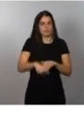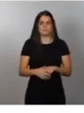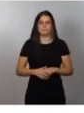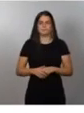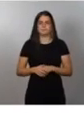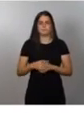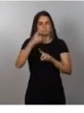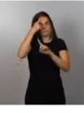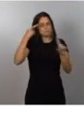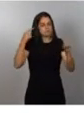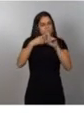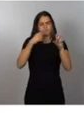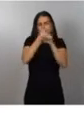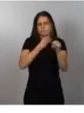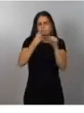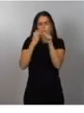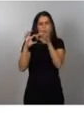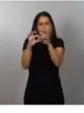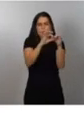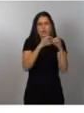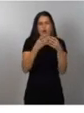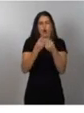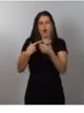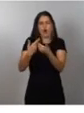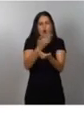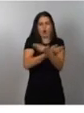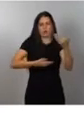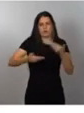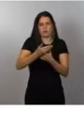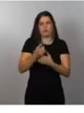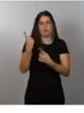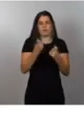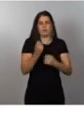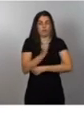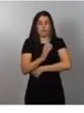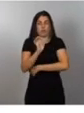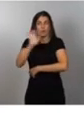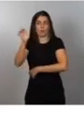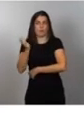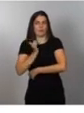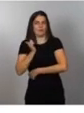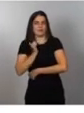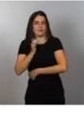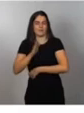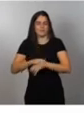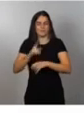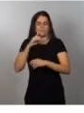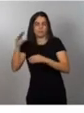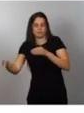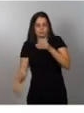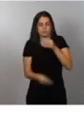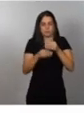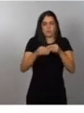unidos y más coordinados, aprovechando los fondos europeos que complementen las inversiones de cada empresa.